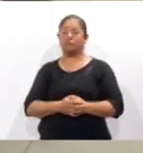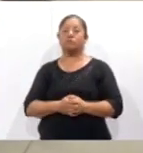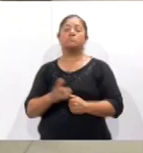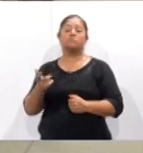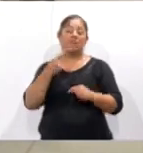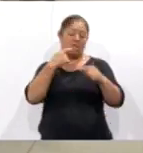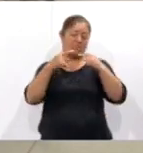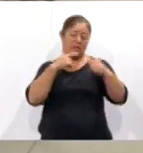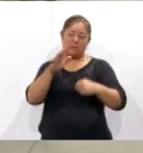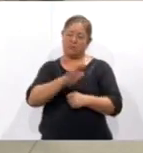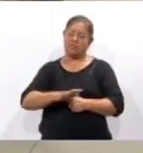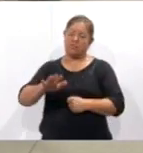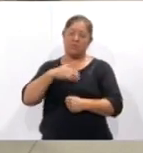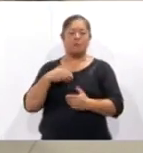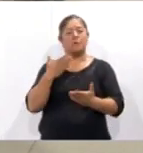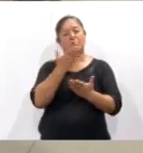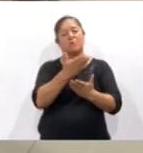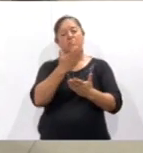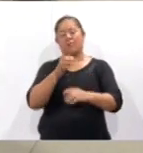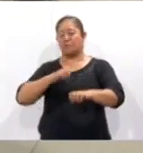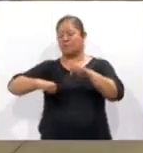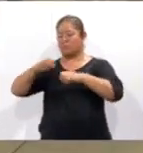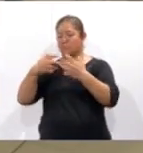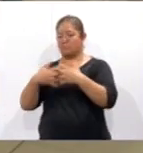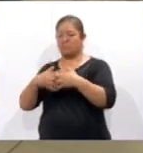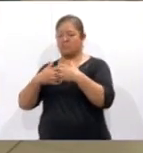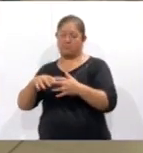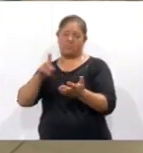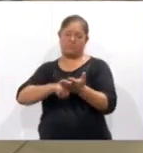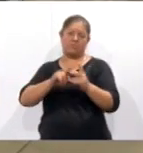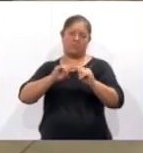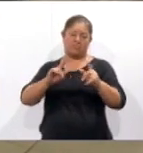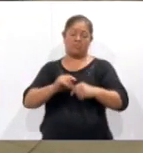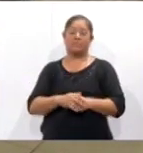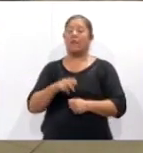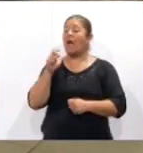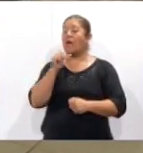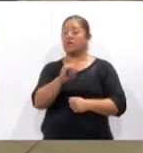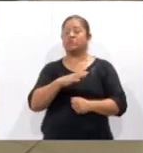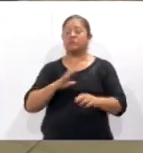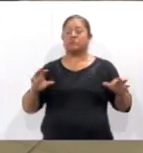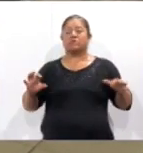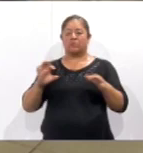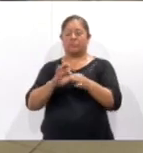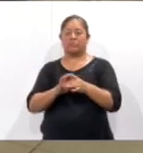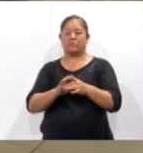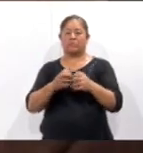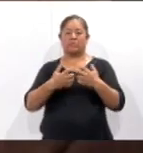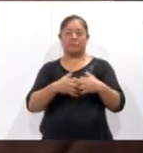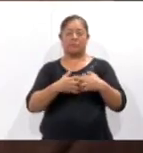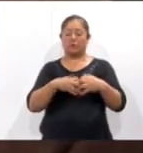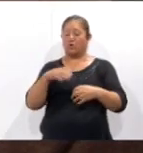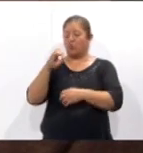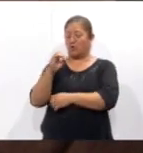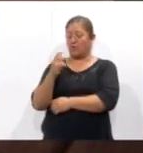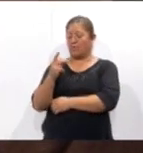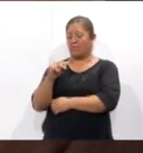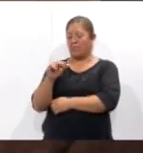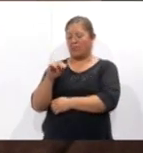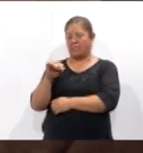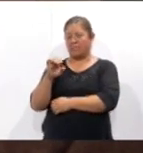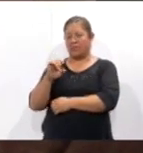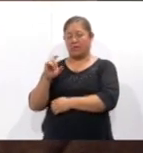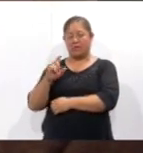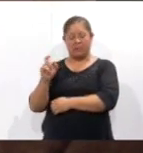convocados por los diferentes organismos empresariales de la entidad. Con este ejercicio, la alianza empresarial integrada por Coparmex, Canacintra,